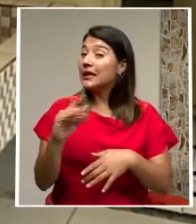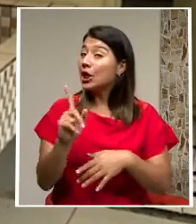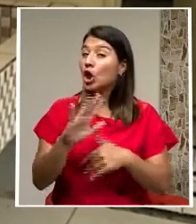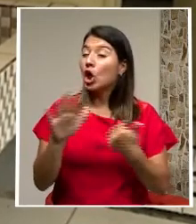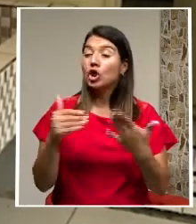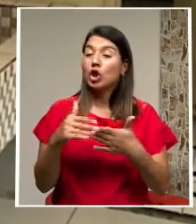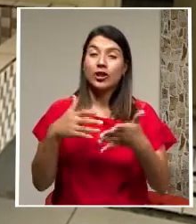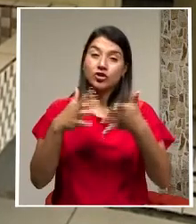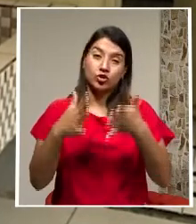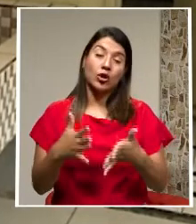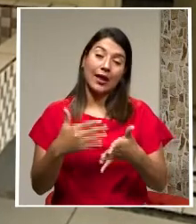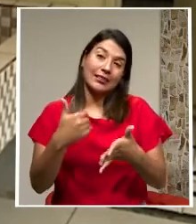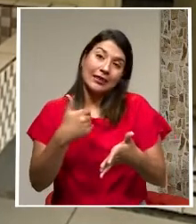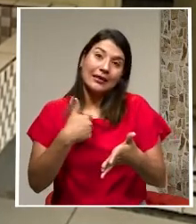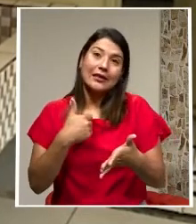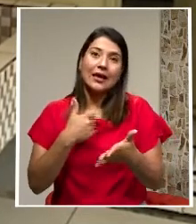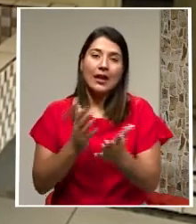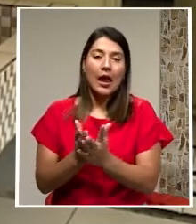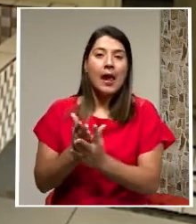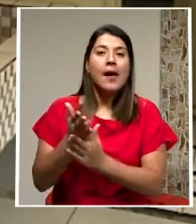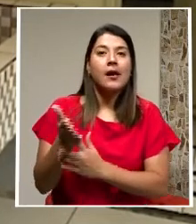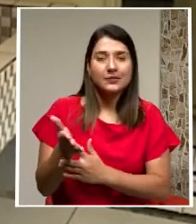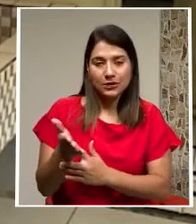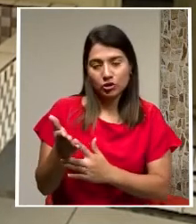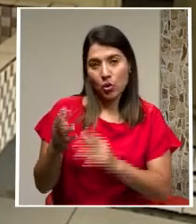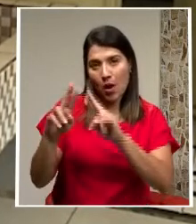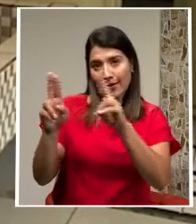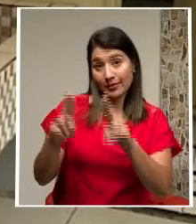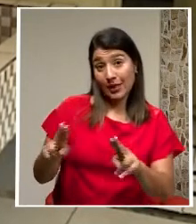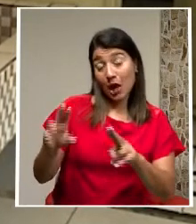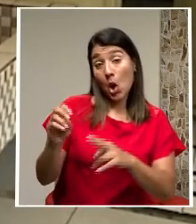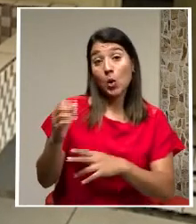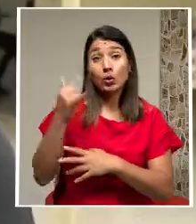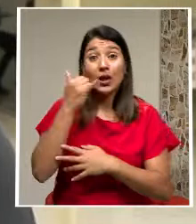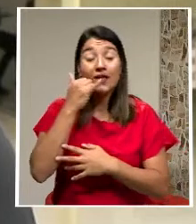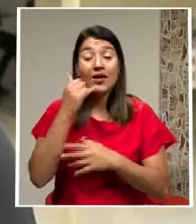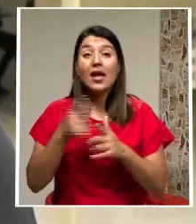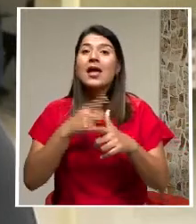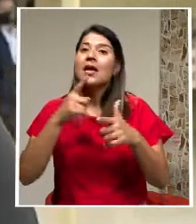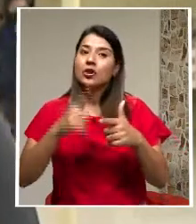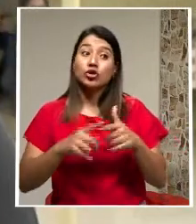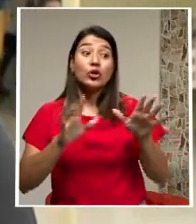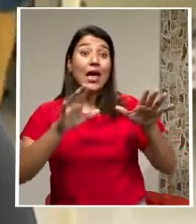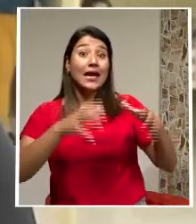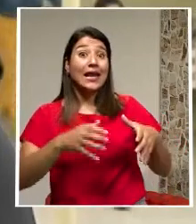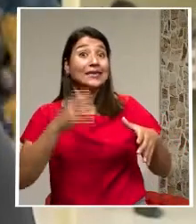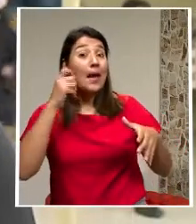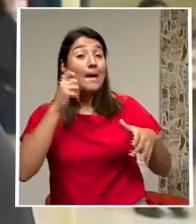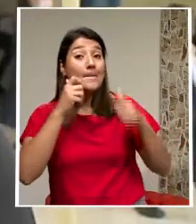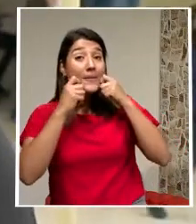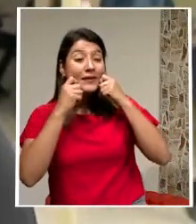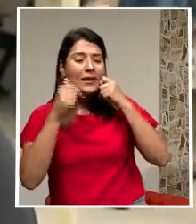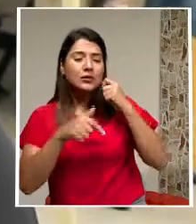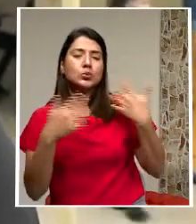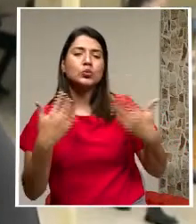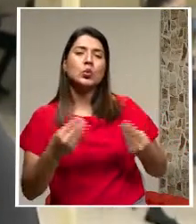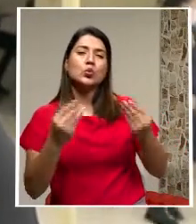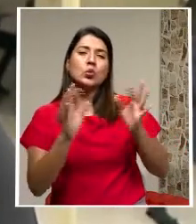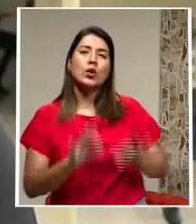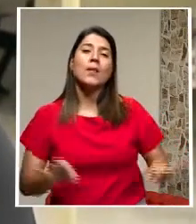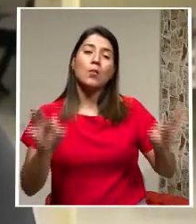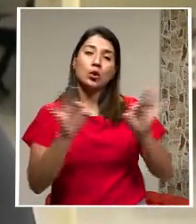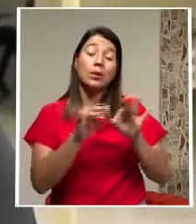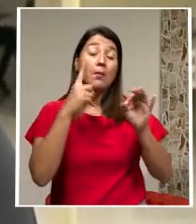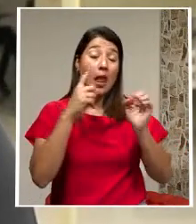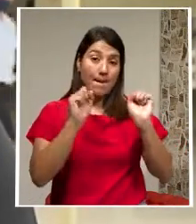este Acceso Entonces La presencialidad Es primordial Para poder